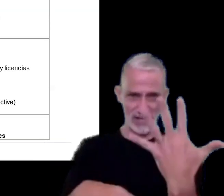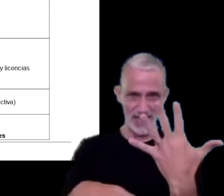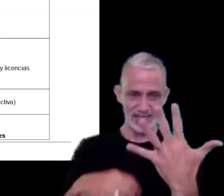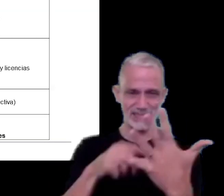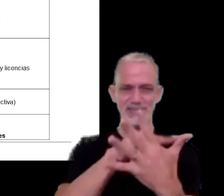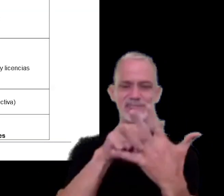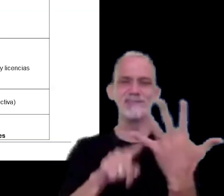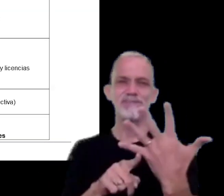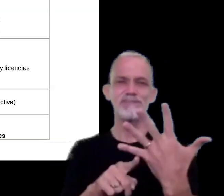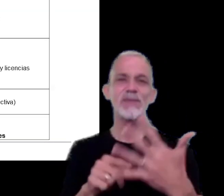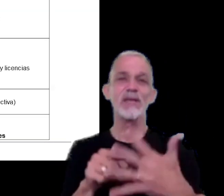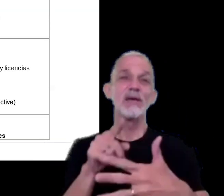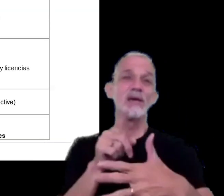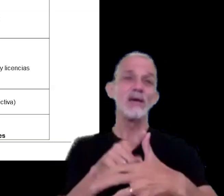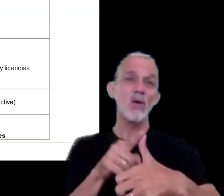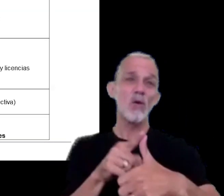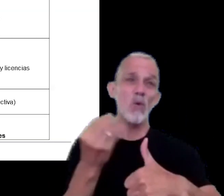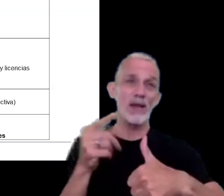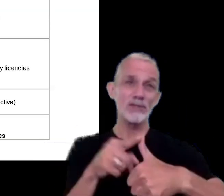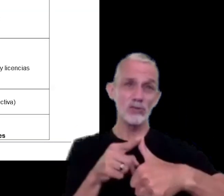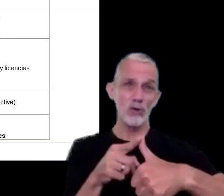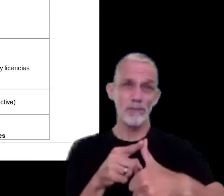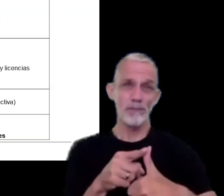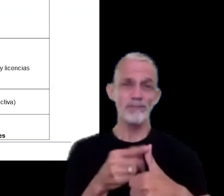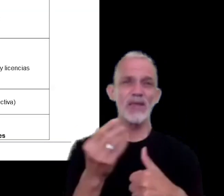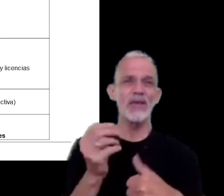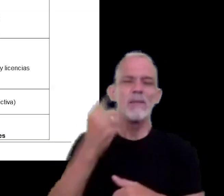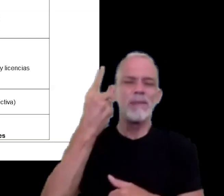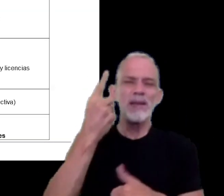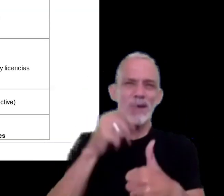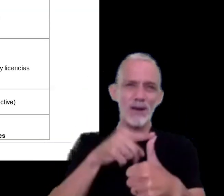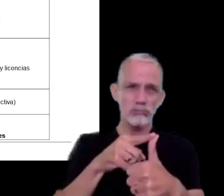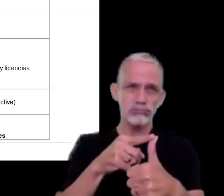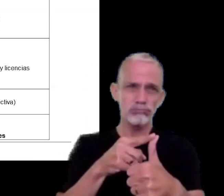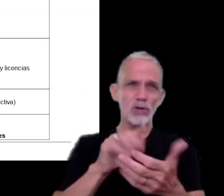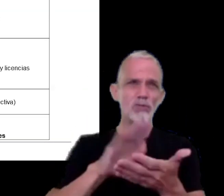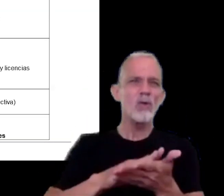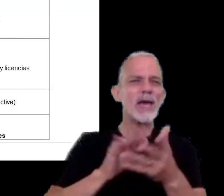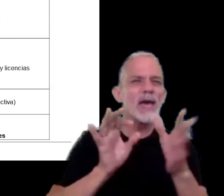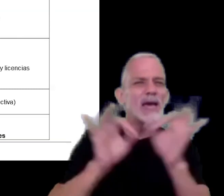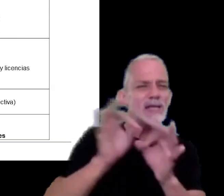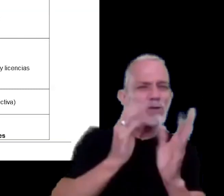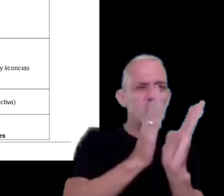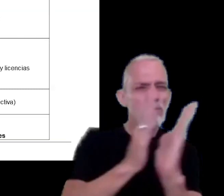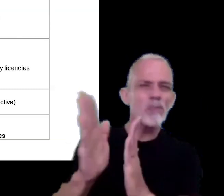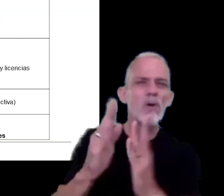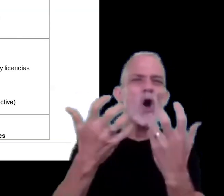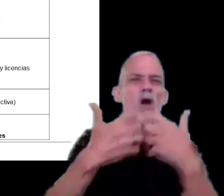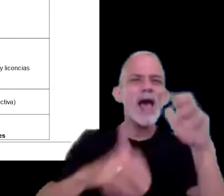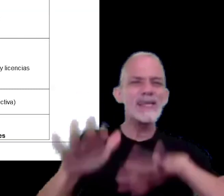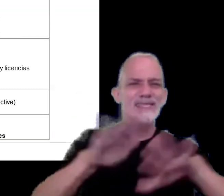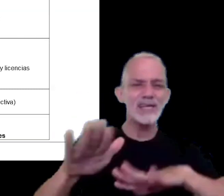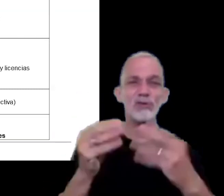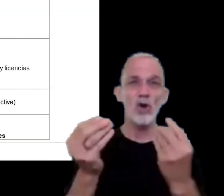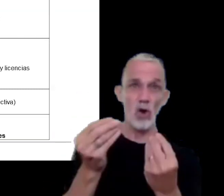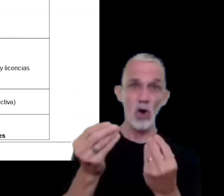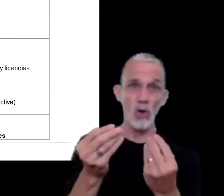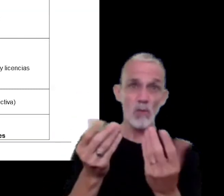que son el primer capítulo relacionado con la estructura organizativa o